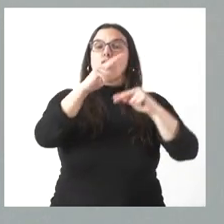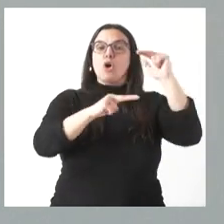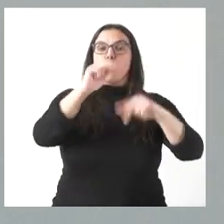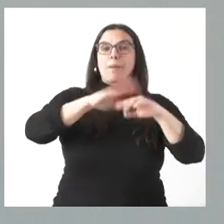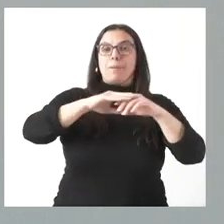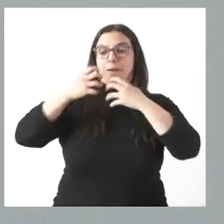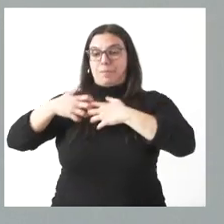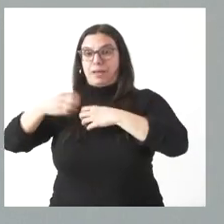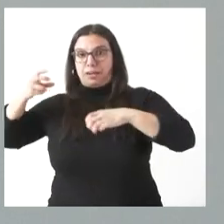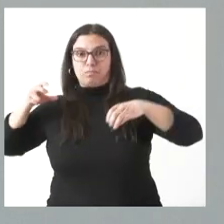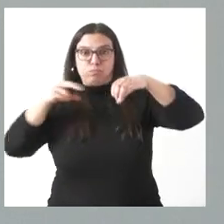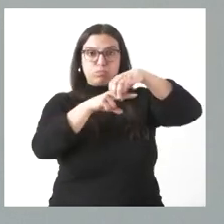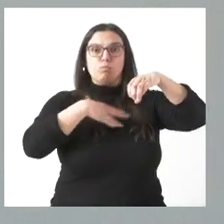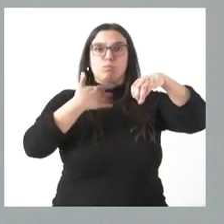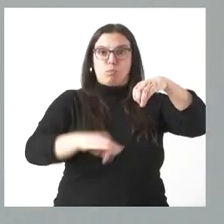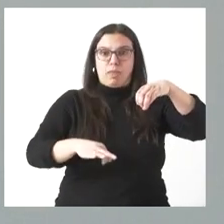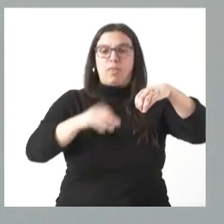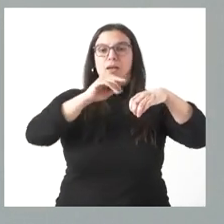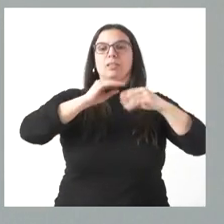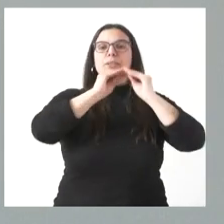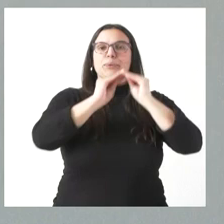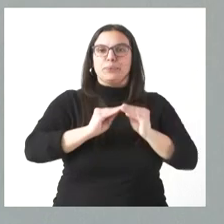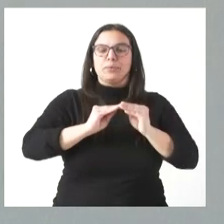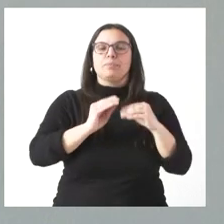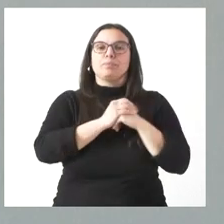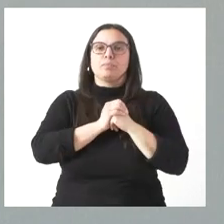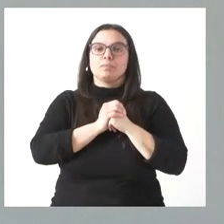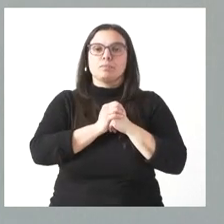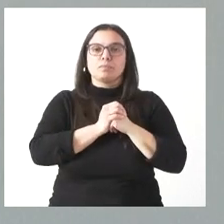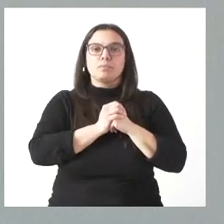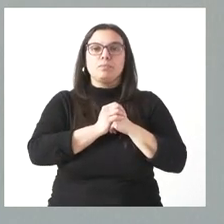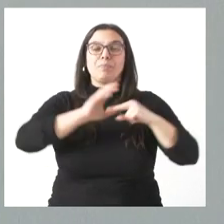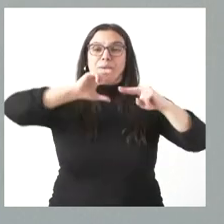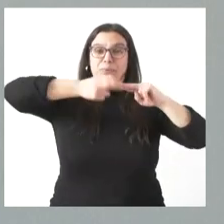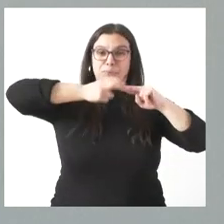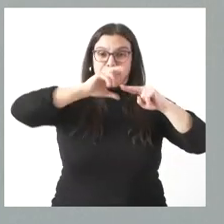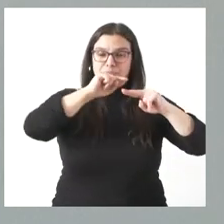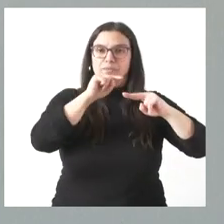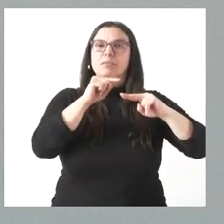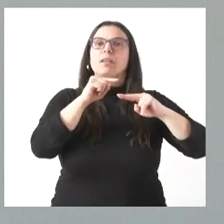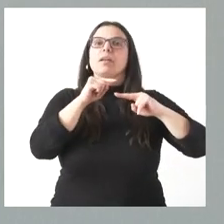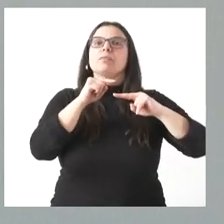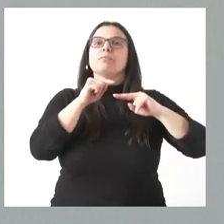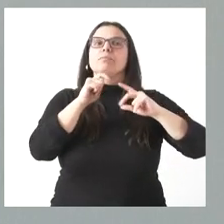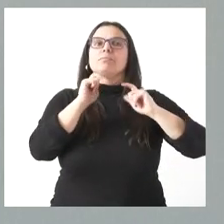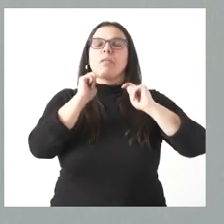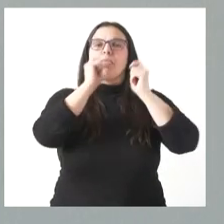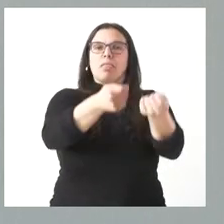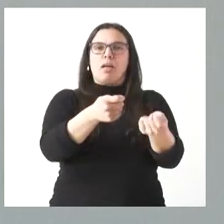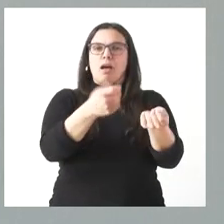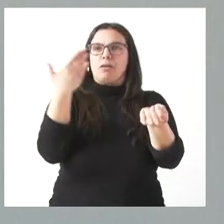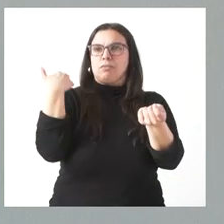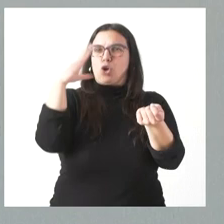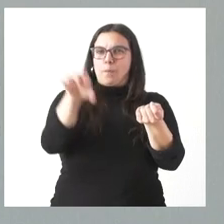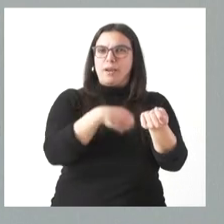destinadas a la implantación de este nuevo acelerador lineal. El acelerador lineal se adjudicó por un